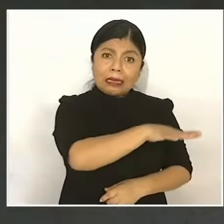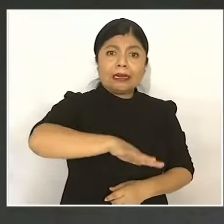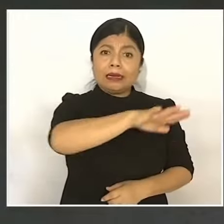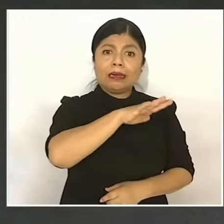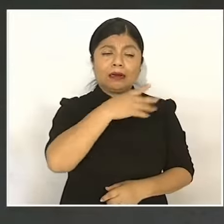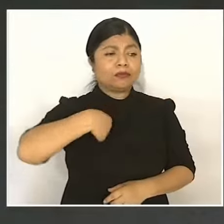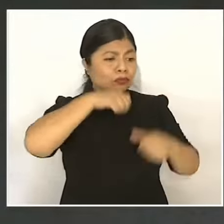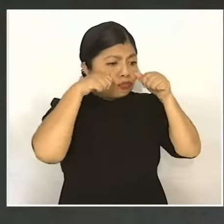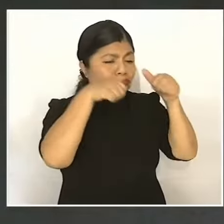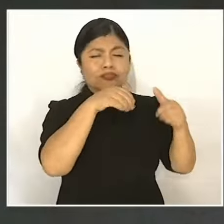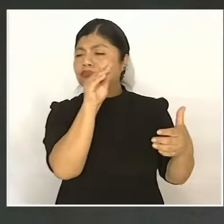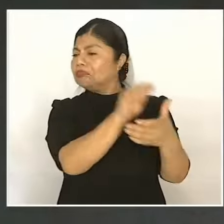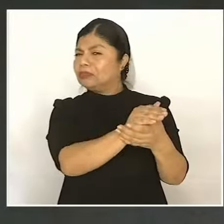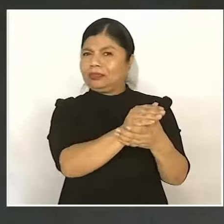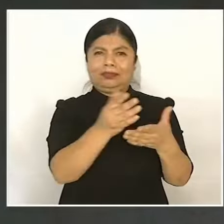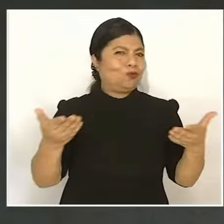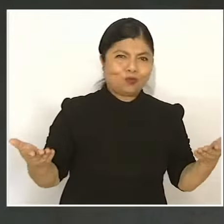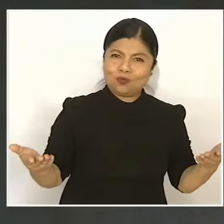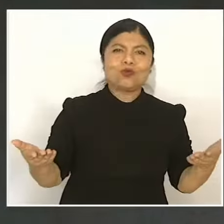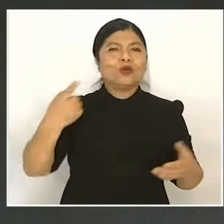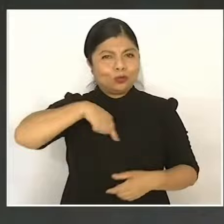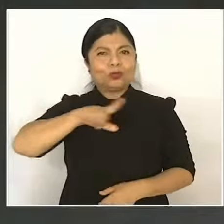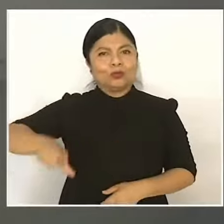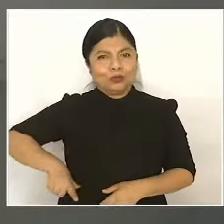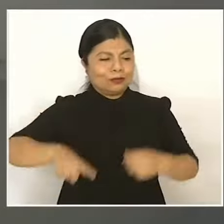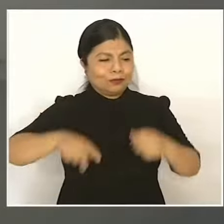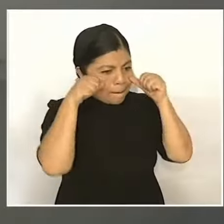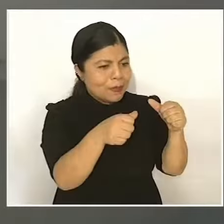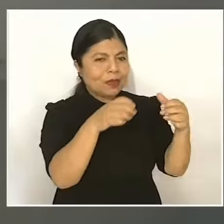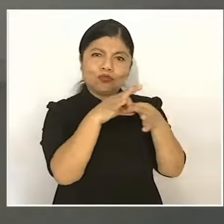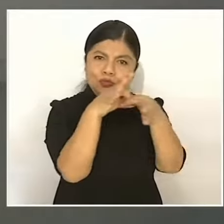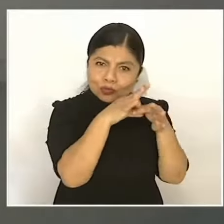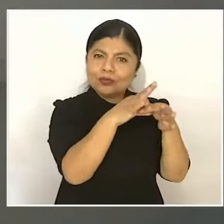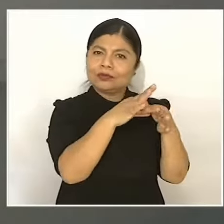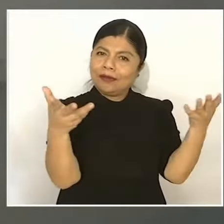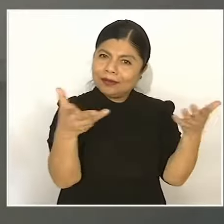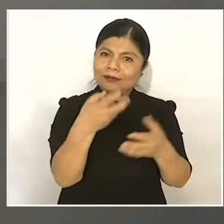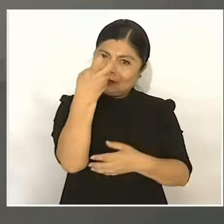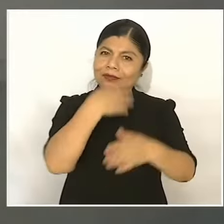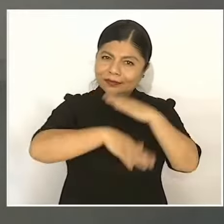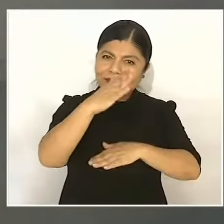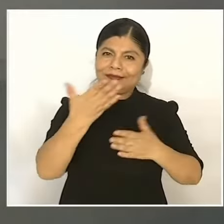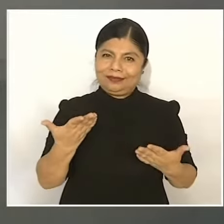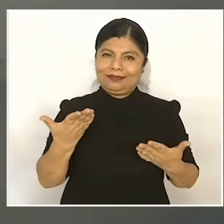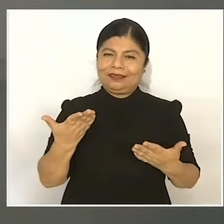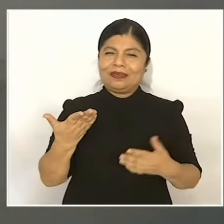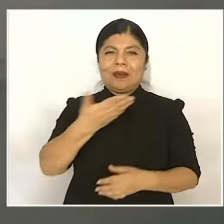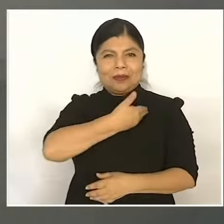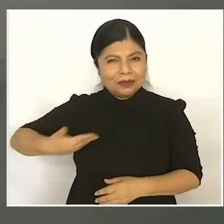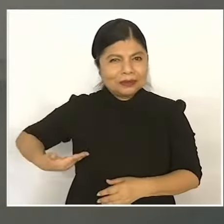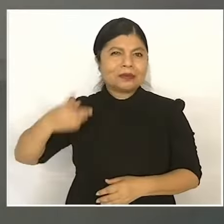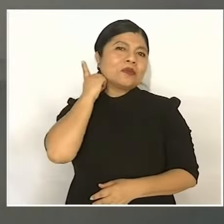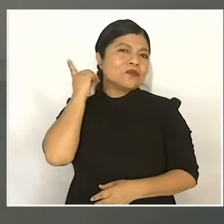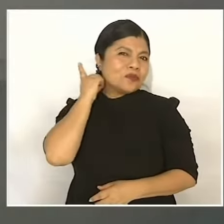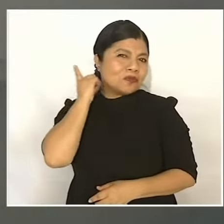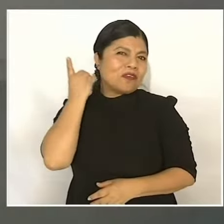Judicial si no es con el mismo pueblo? Y es una fórmula muy sencilla. Así como se elige a los presidentes municipales, a los diputados locales,